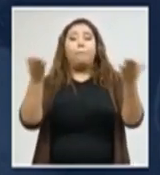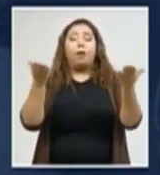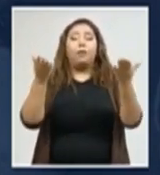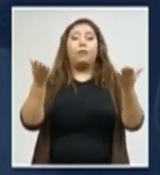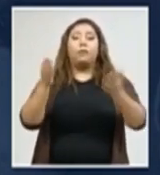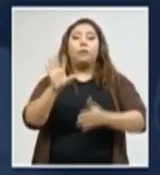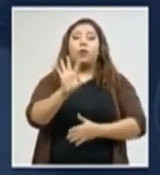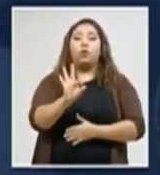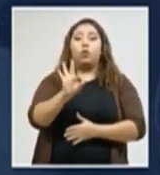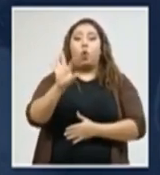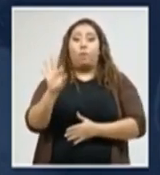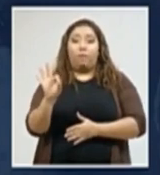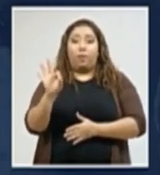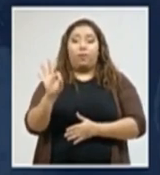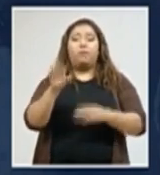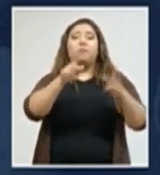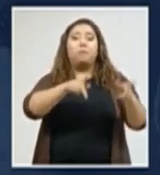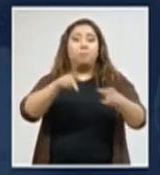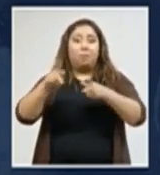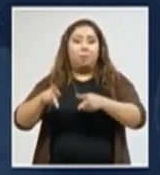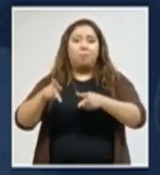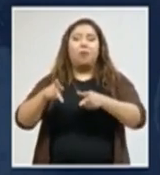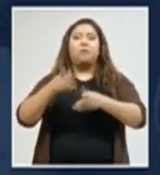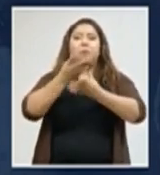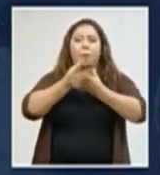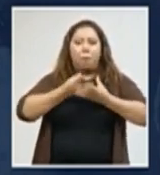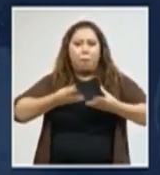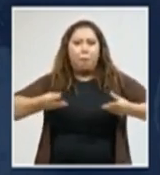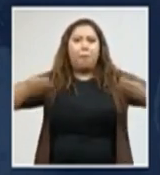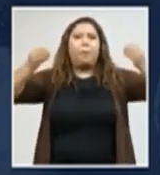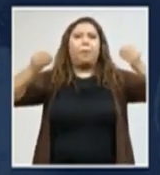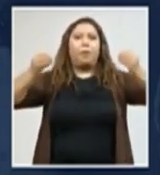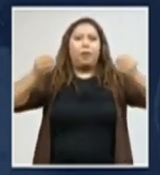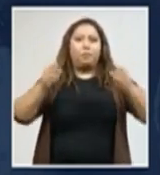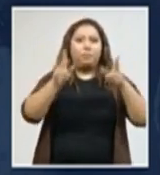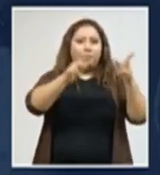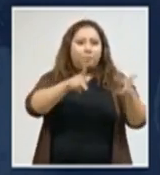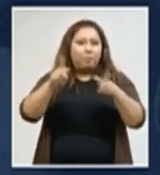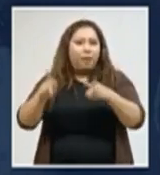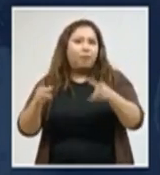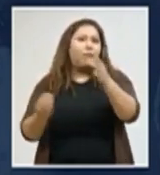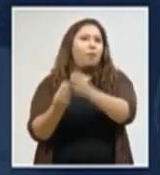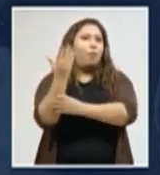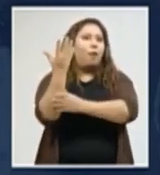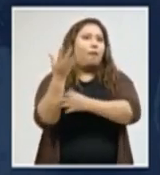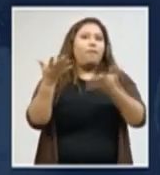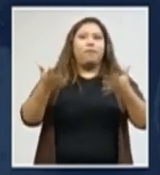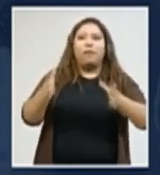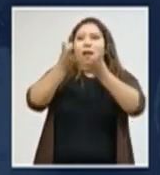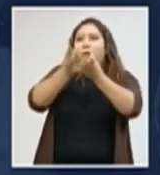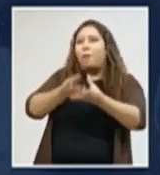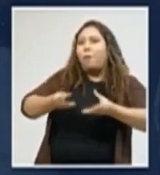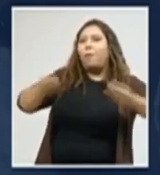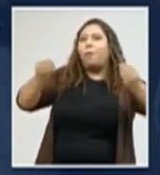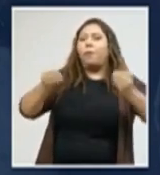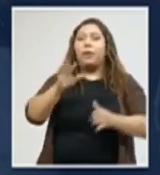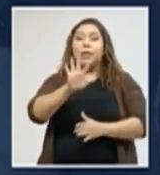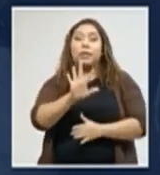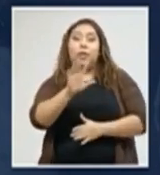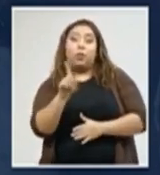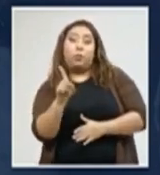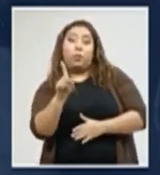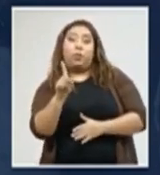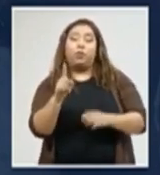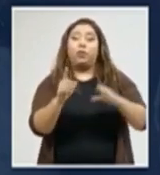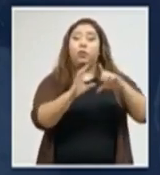pacientes que vencieron el COVID, 99 nuevos recuperados. De estos, 51 pertenecen al